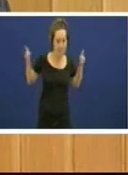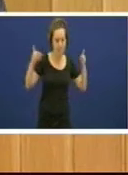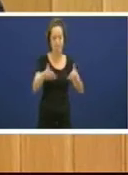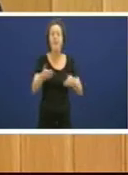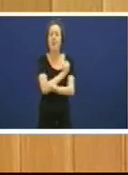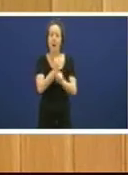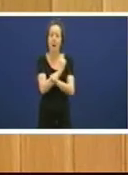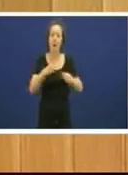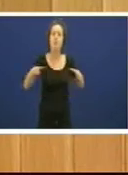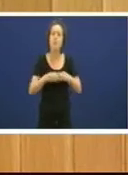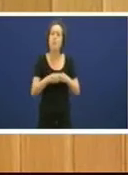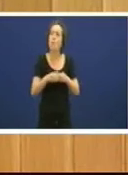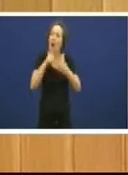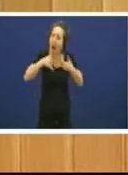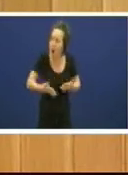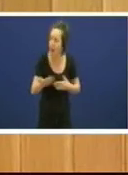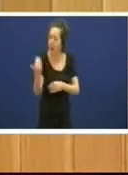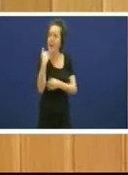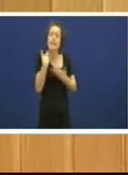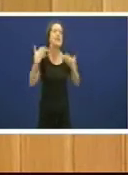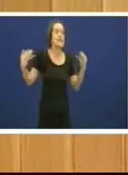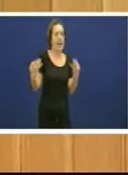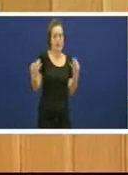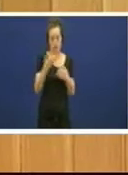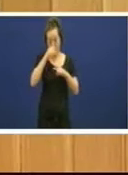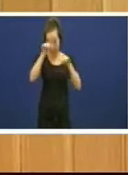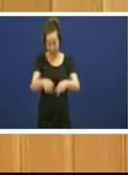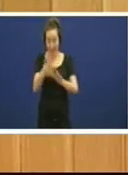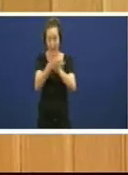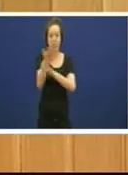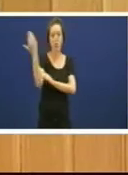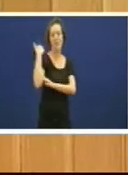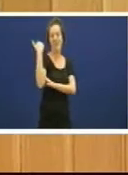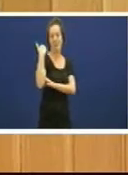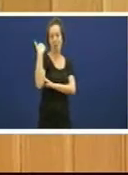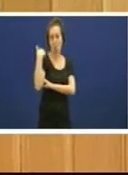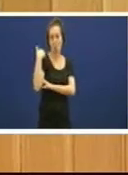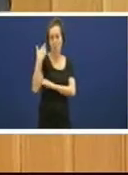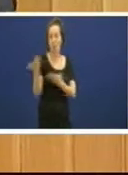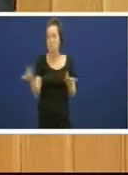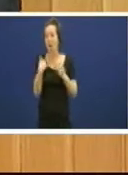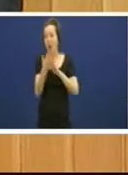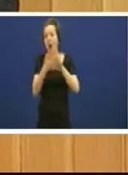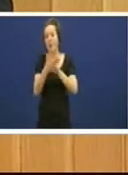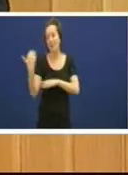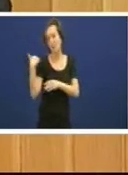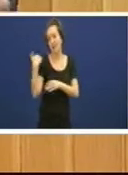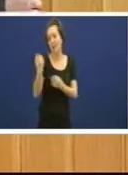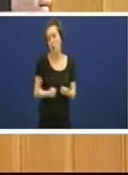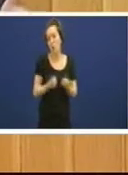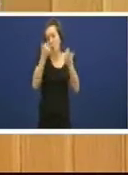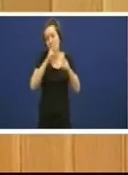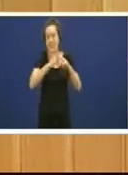facer e o que fixo Como aquí se falou do pasado aquí se reparten unha